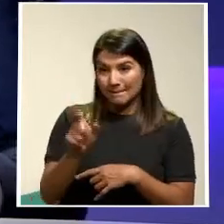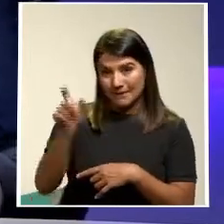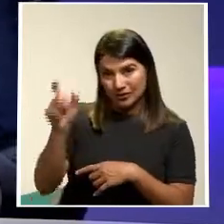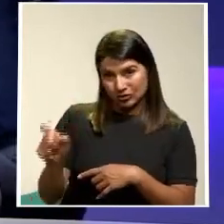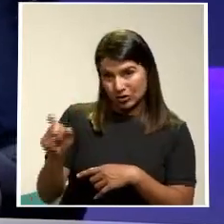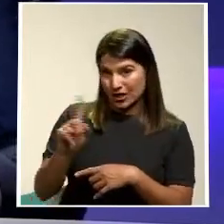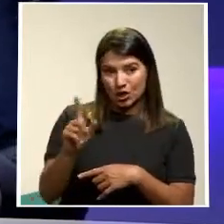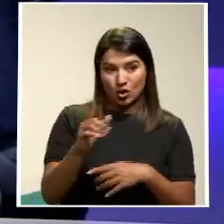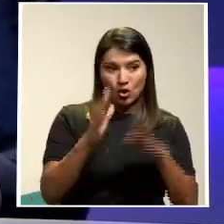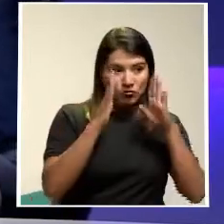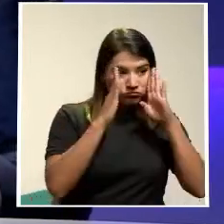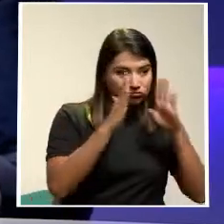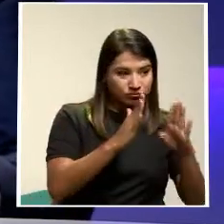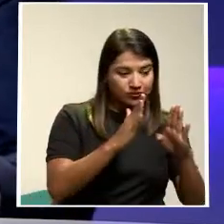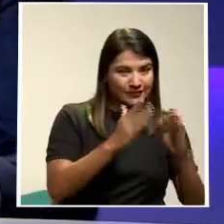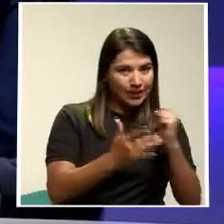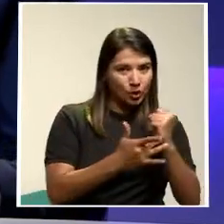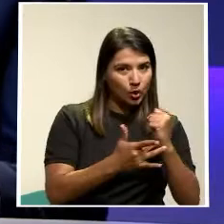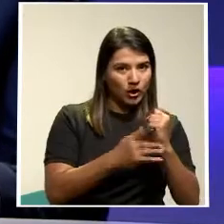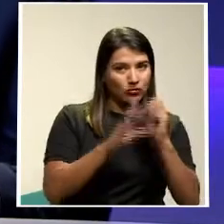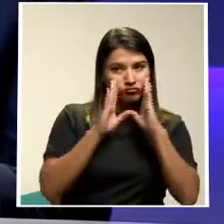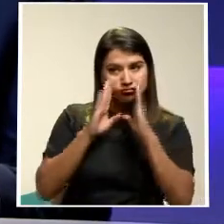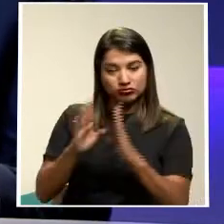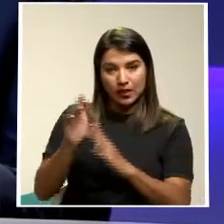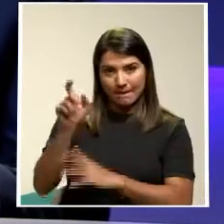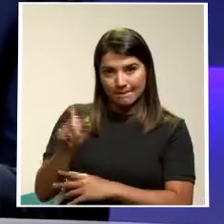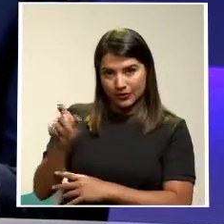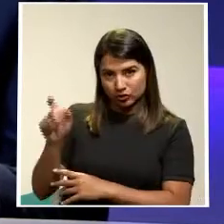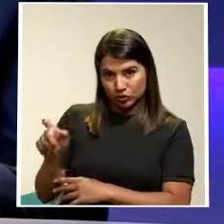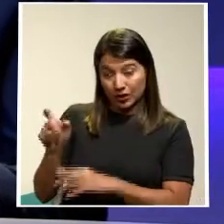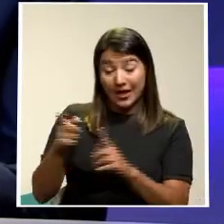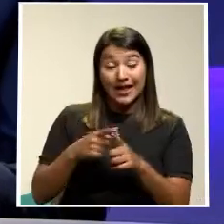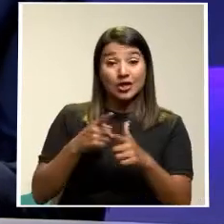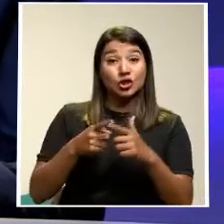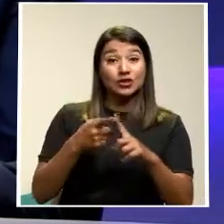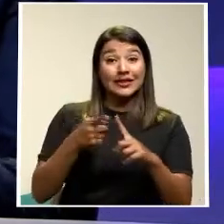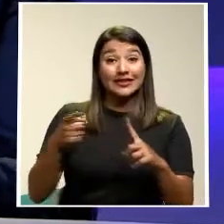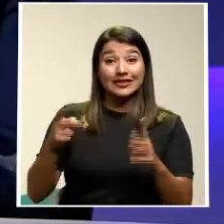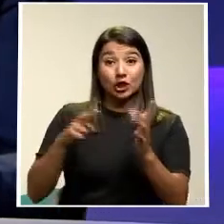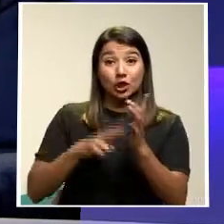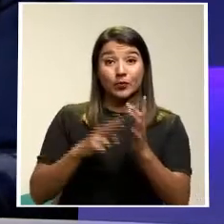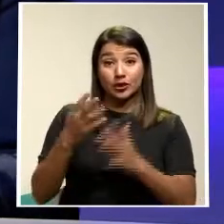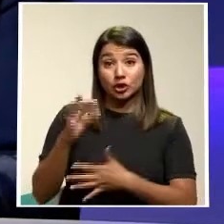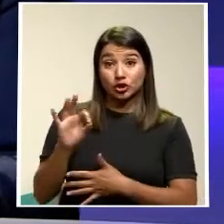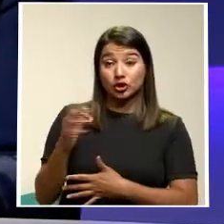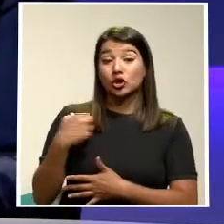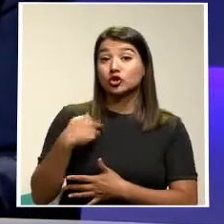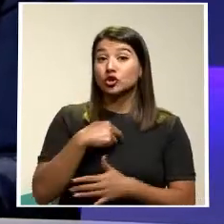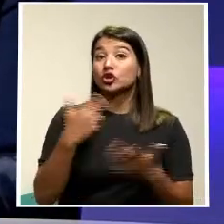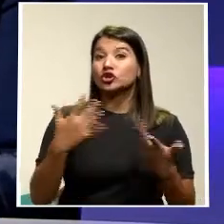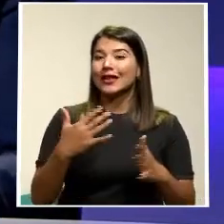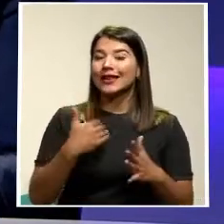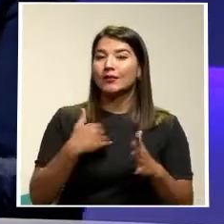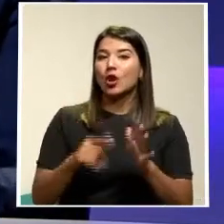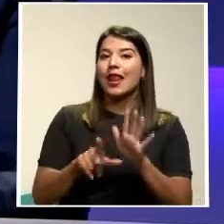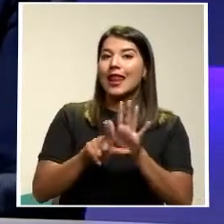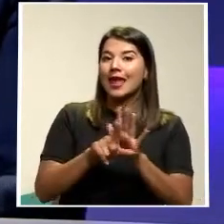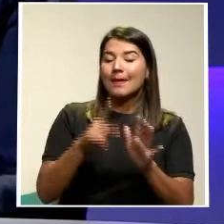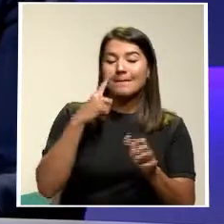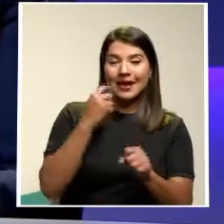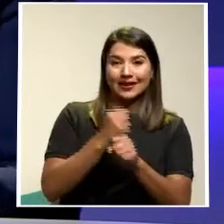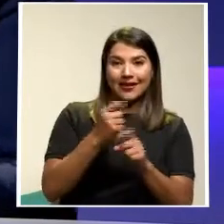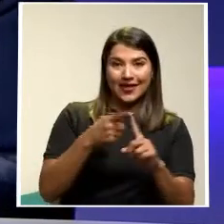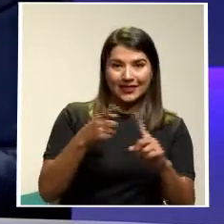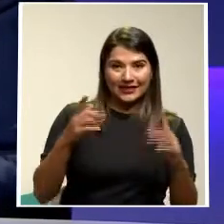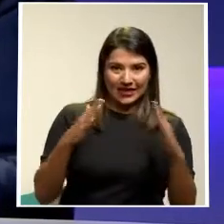poder producir Entonces a partir De ahí Desde el 2019 Teníamos también Una ley De teletrabajo Antes de la pandemia